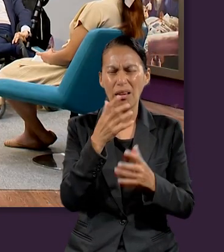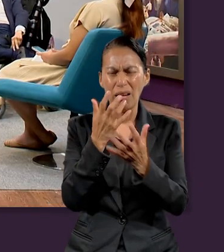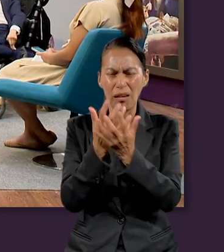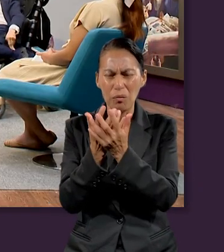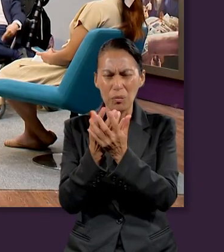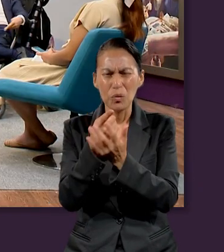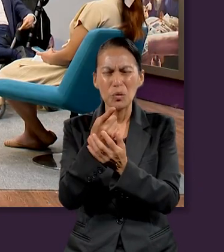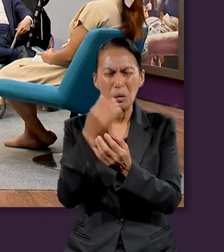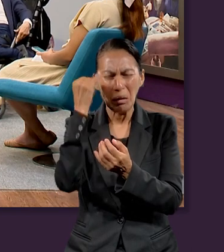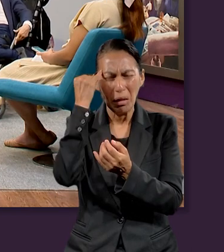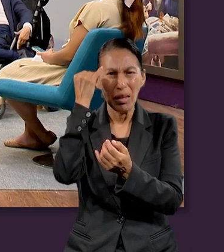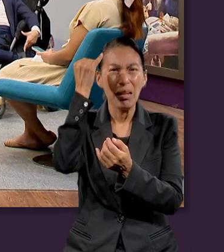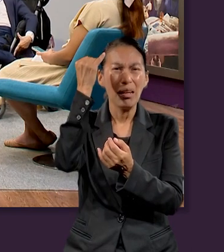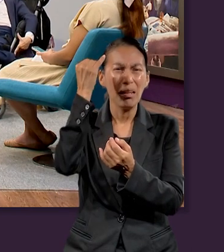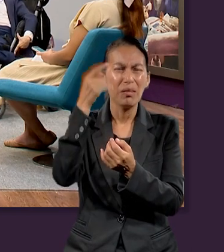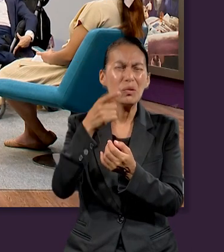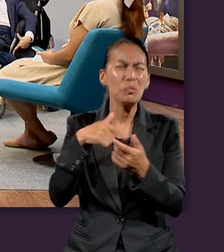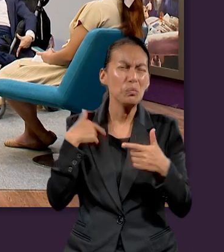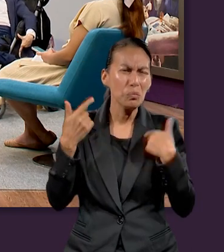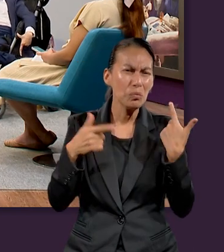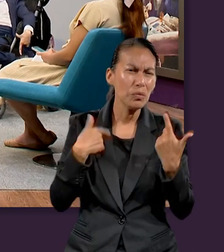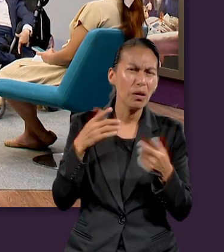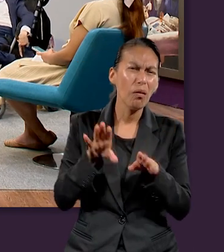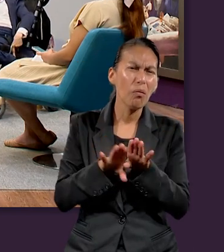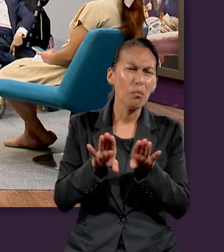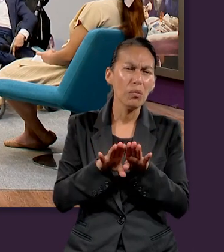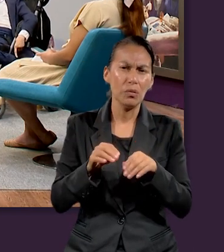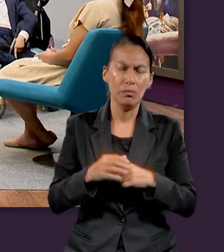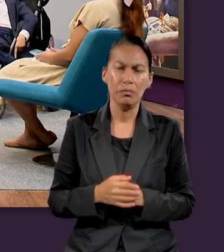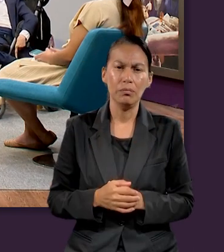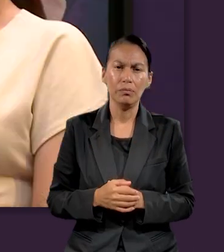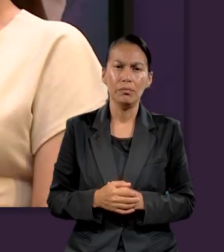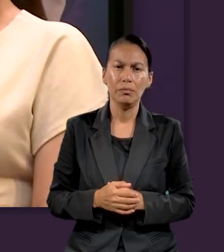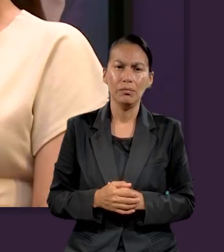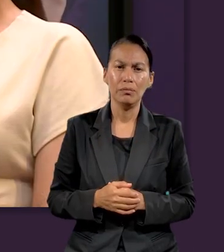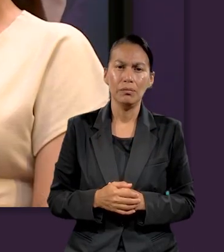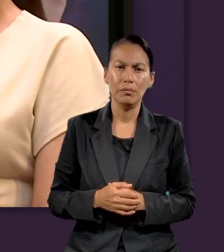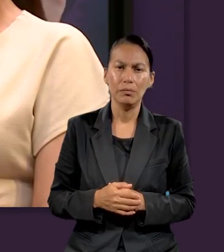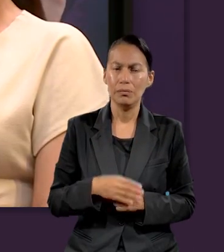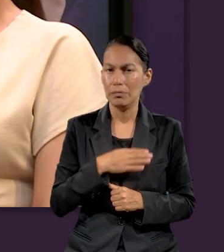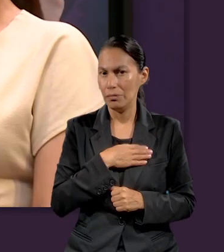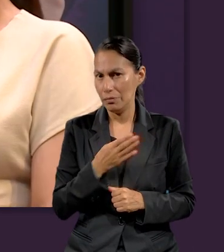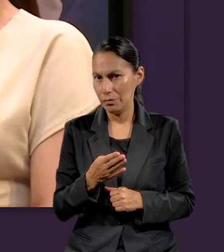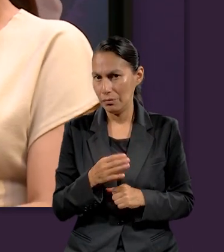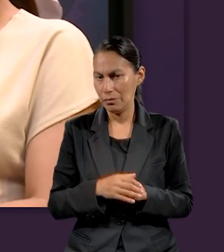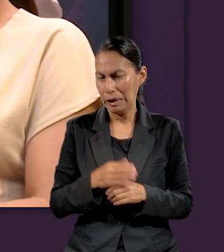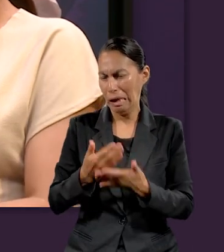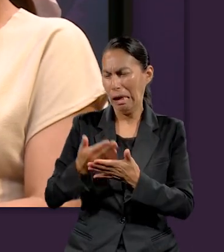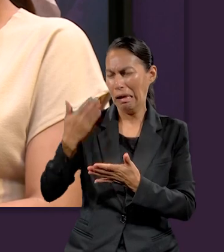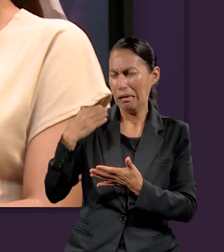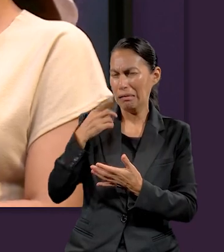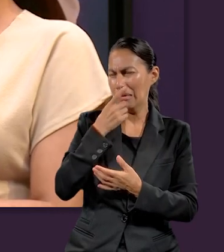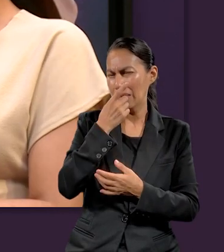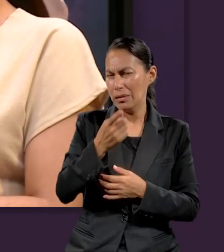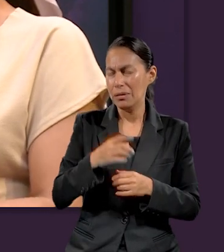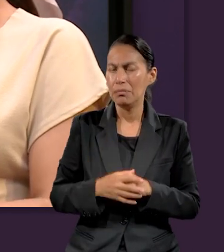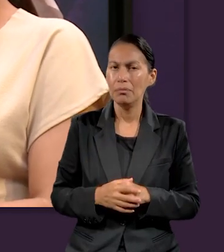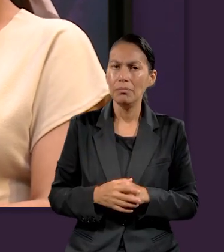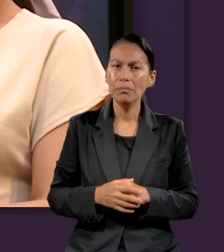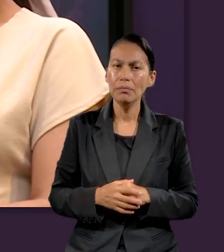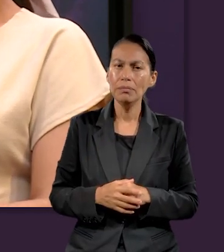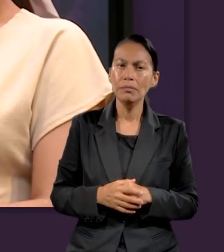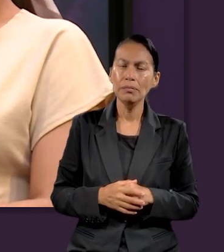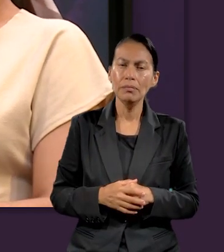reposo? ¿Cómo lo imaginas tú? ¿Cómo lo gozas? ¿Cómo lo disfrutas? Pues, como mencionaba antes, igual como